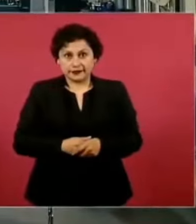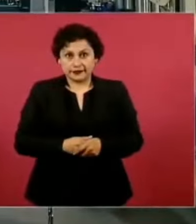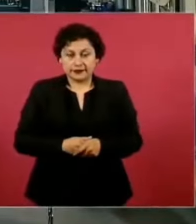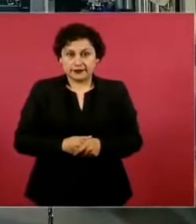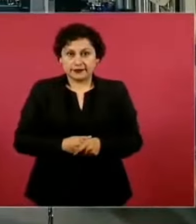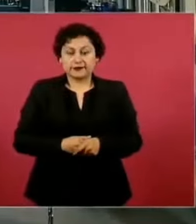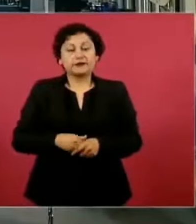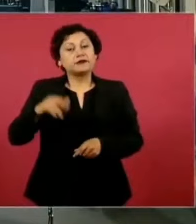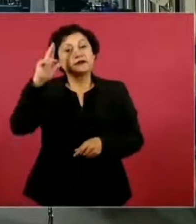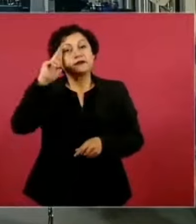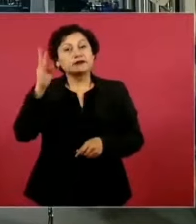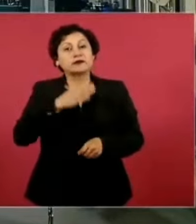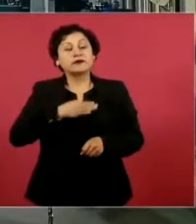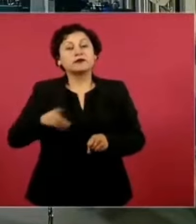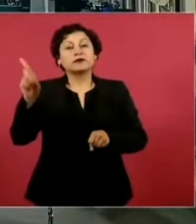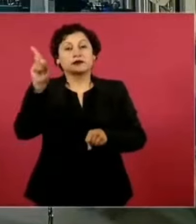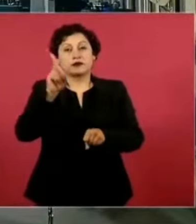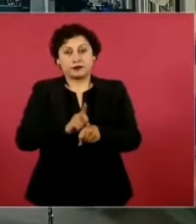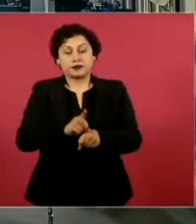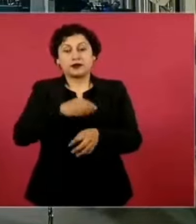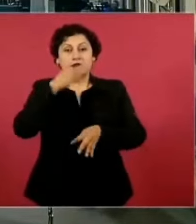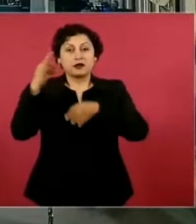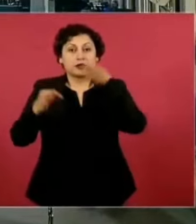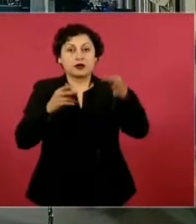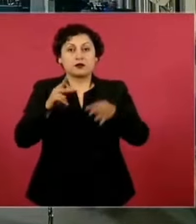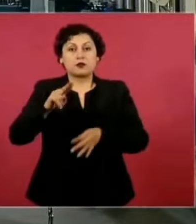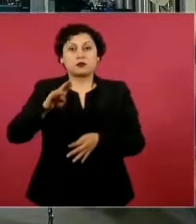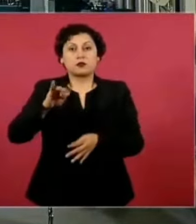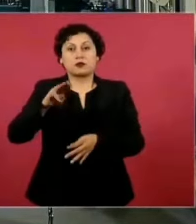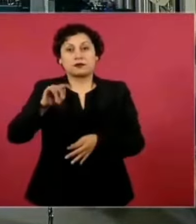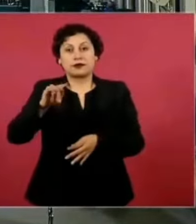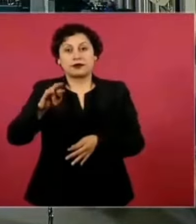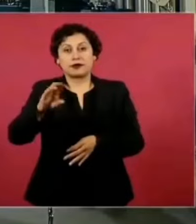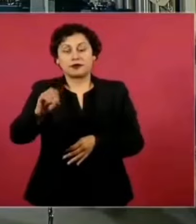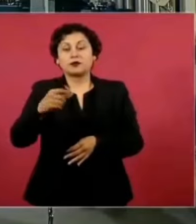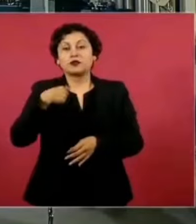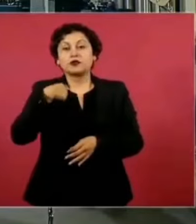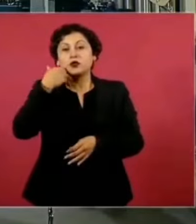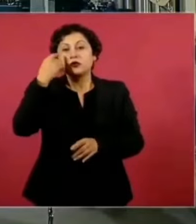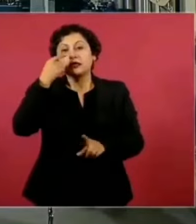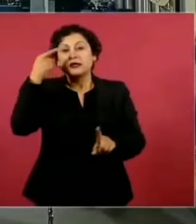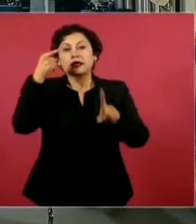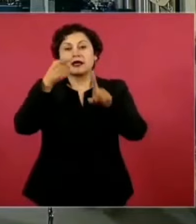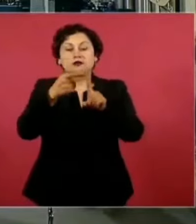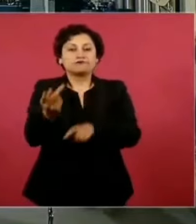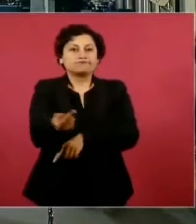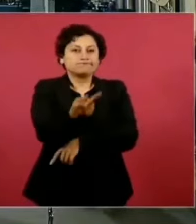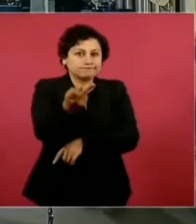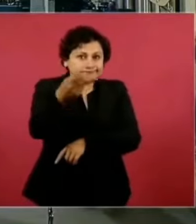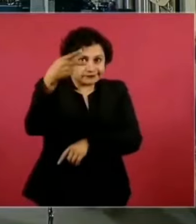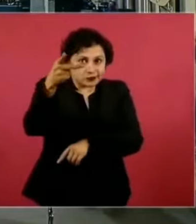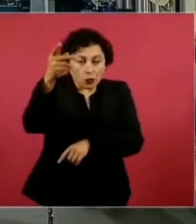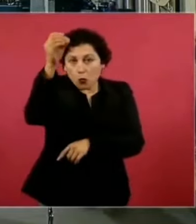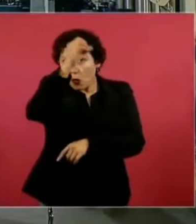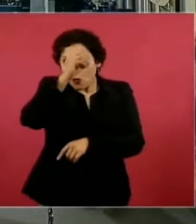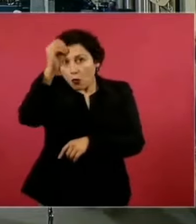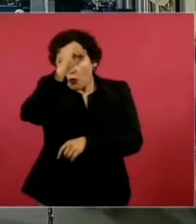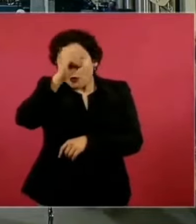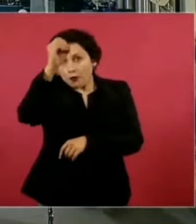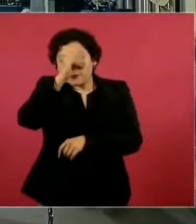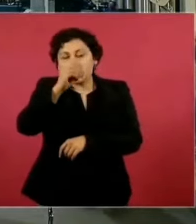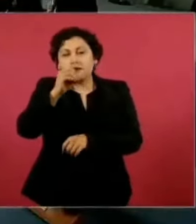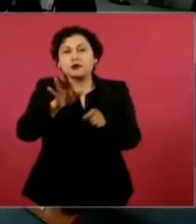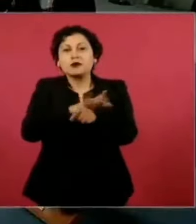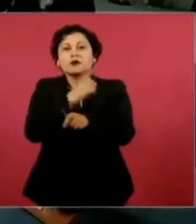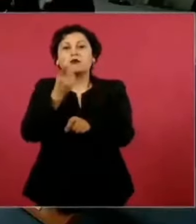Hola, buenos días. José Leveña de Publimetro. Quería puntualizar sobre su opinión, luego de las declaraciones